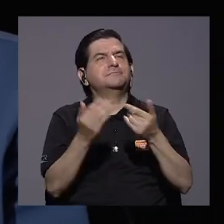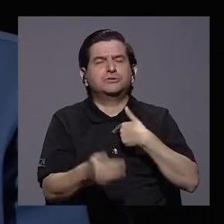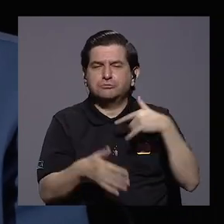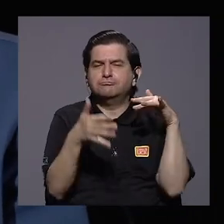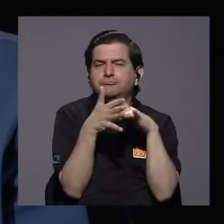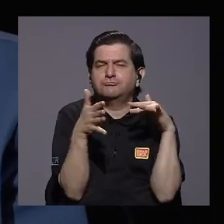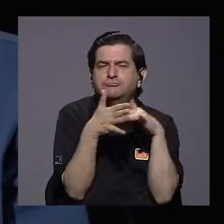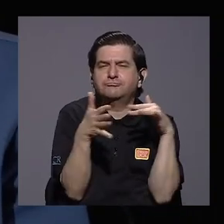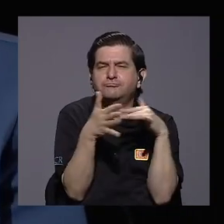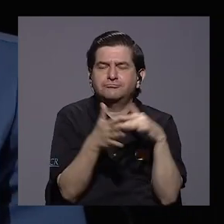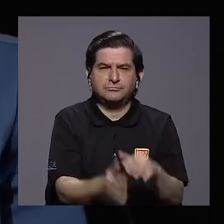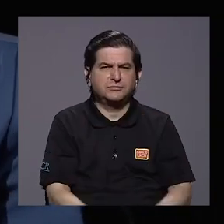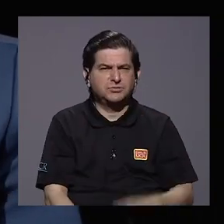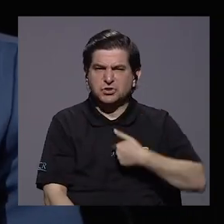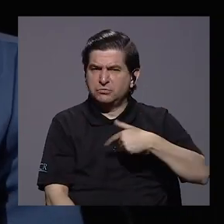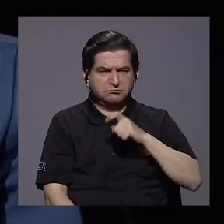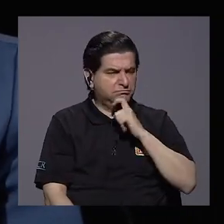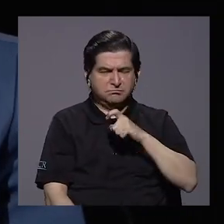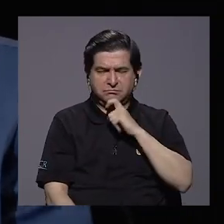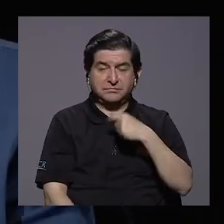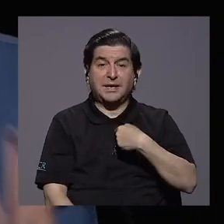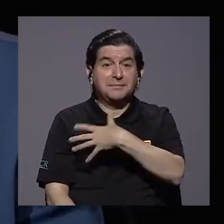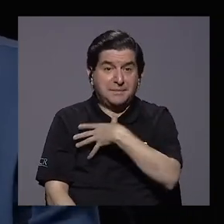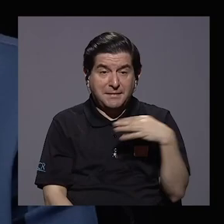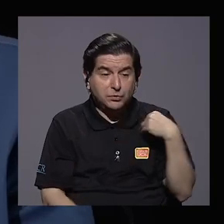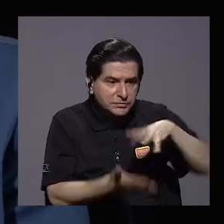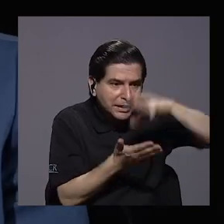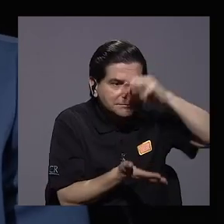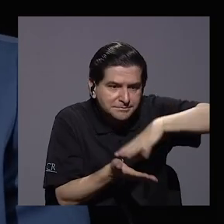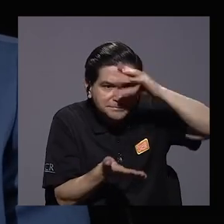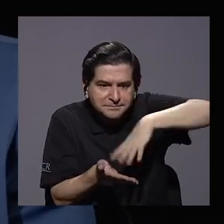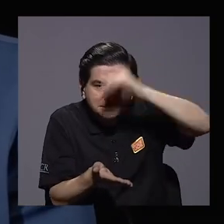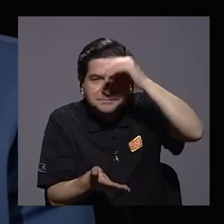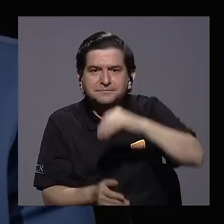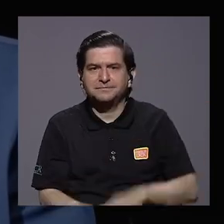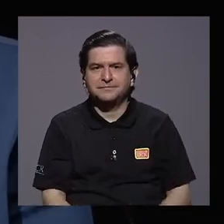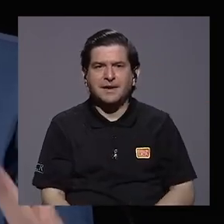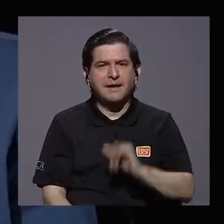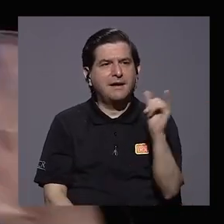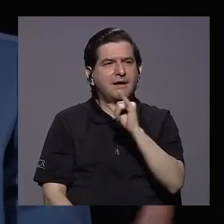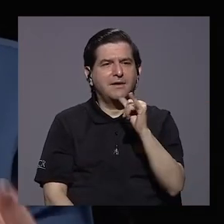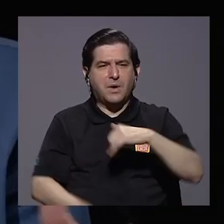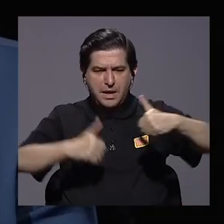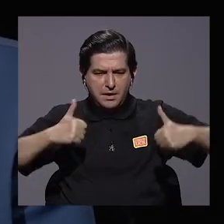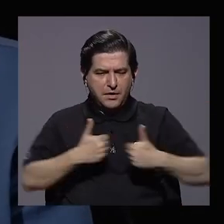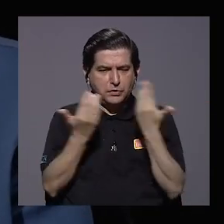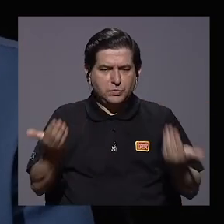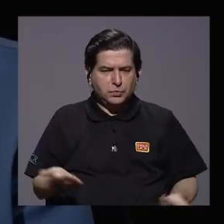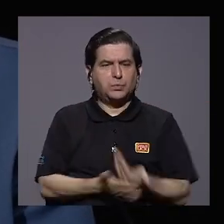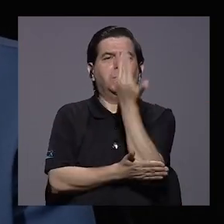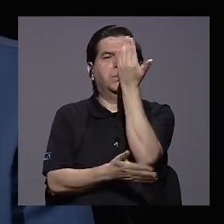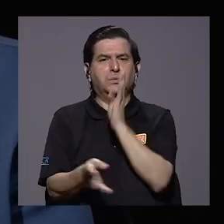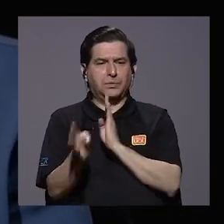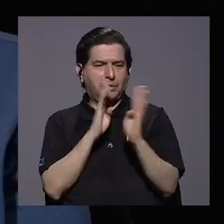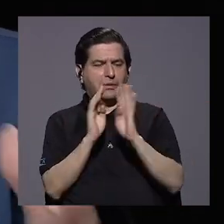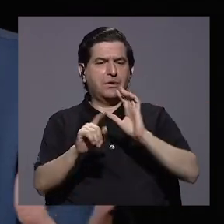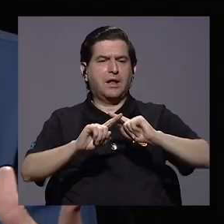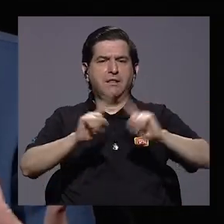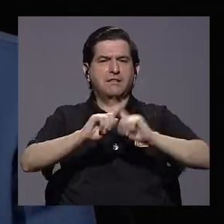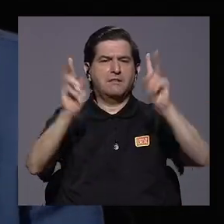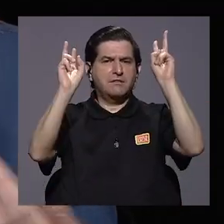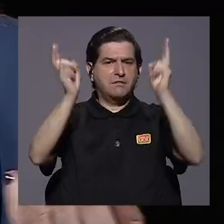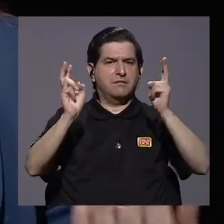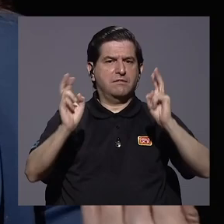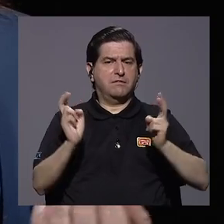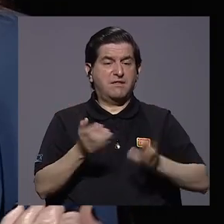he sido muy estudiosa, entonces no se me ha hecho difícil porque me encanta aprender y entonces eran como retos nuevos hablar de otros